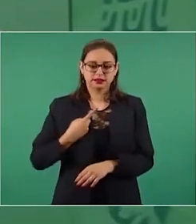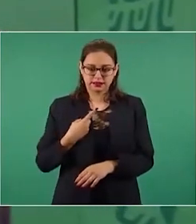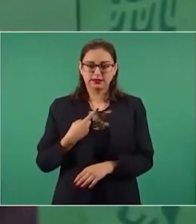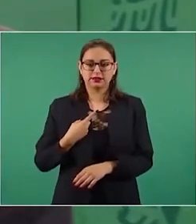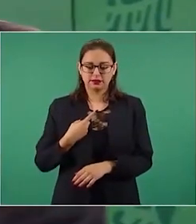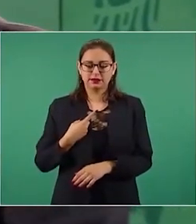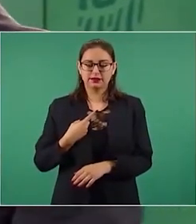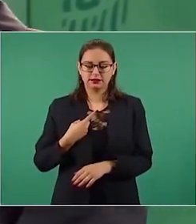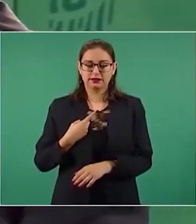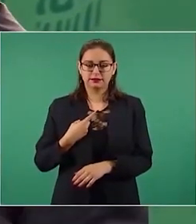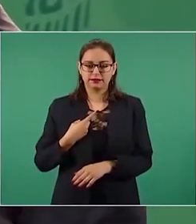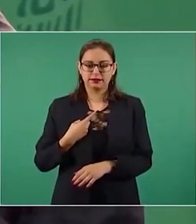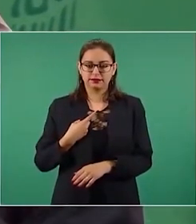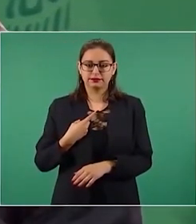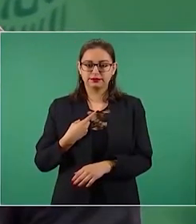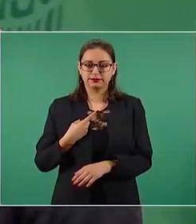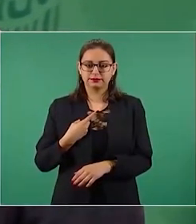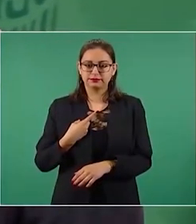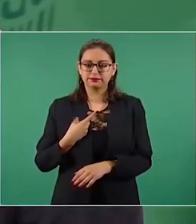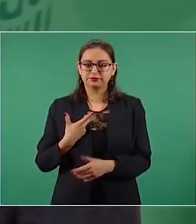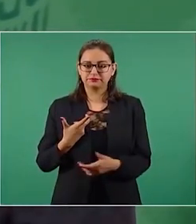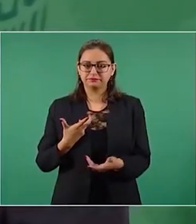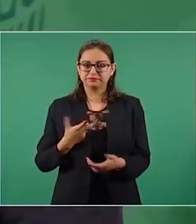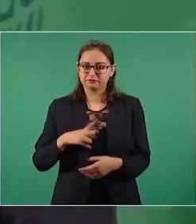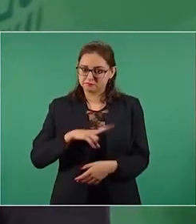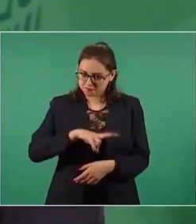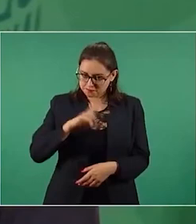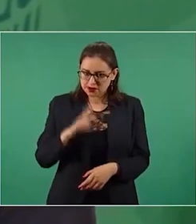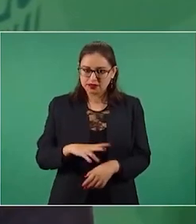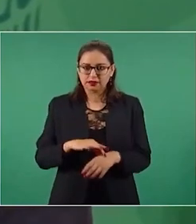con hechos,